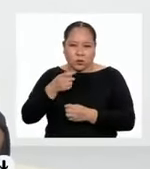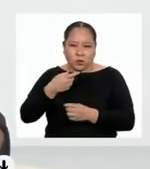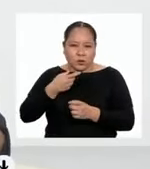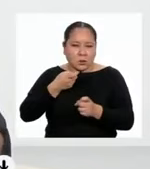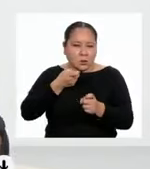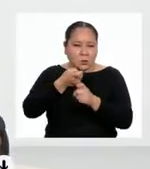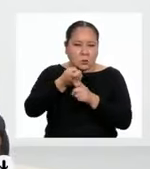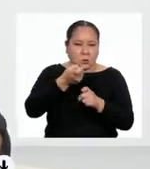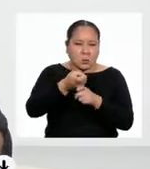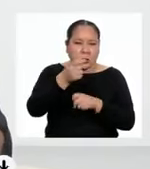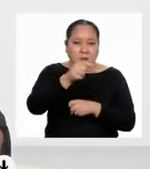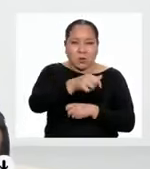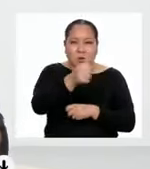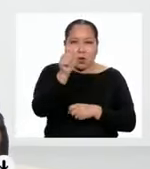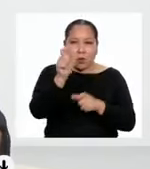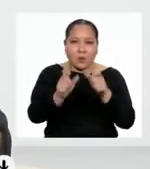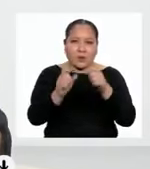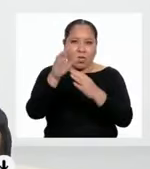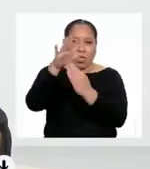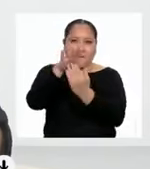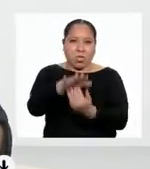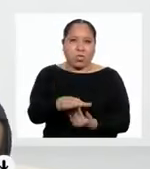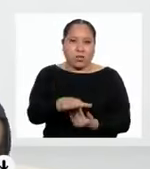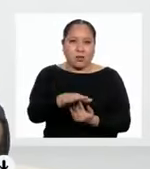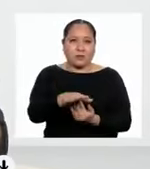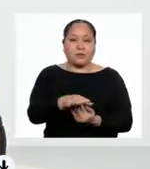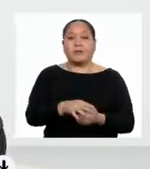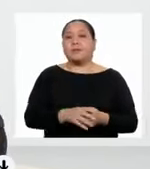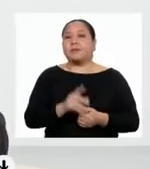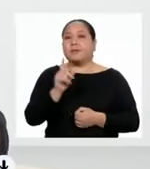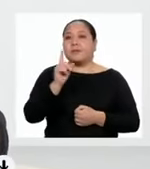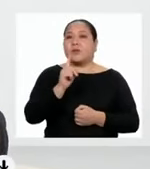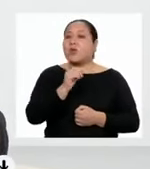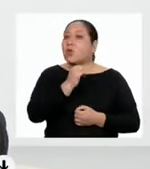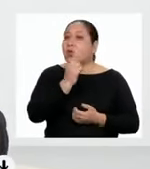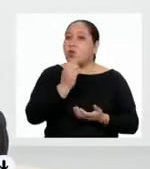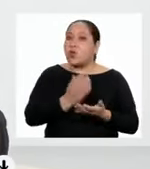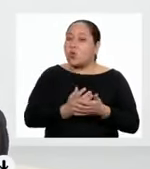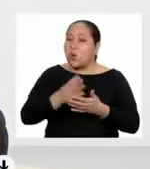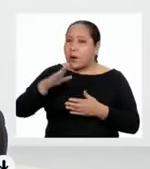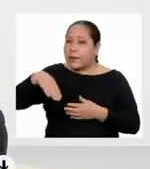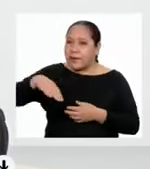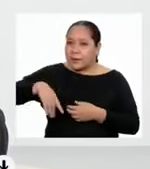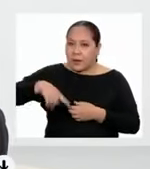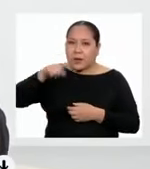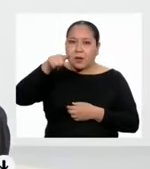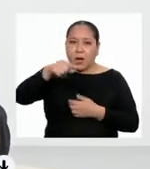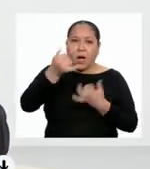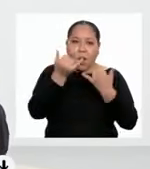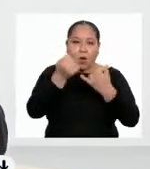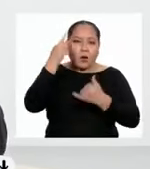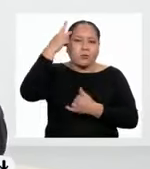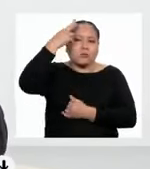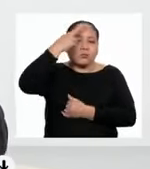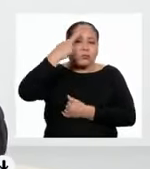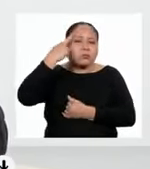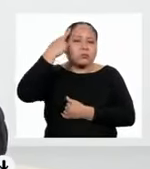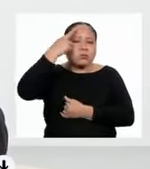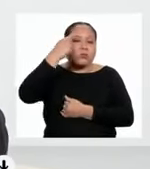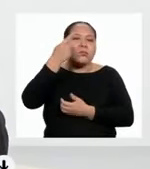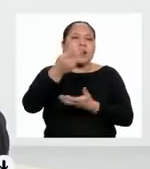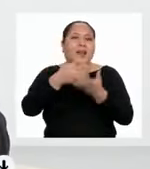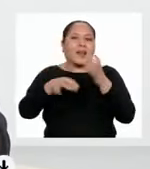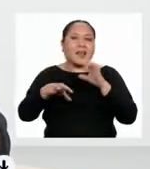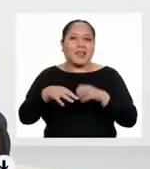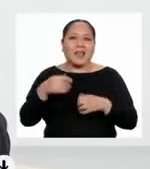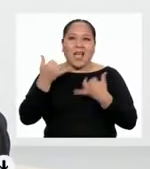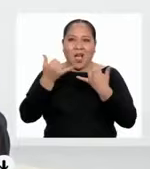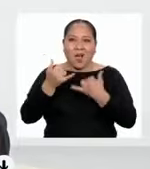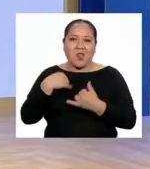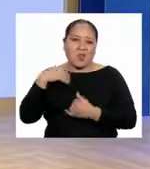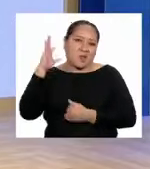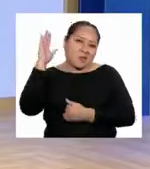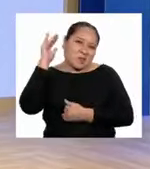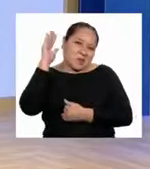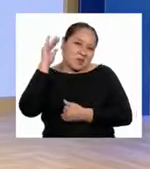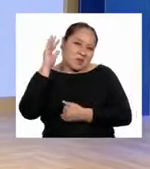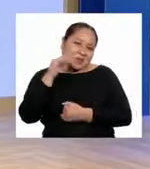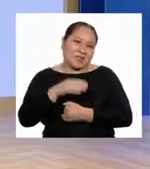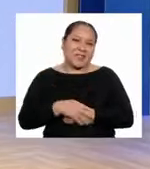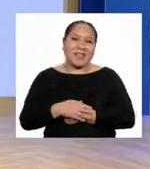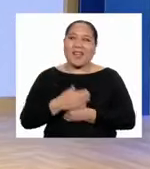nunca es tarde para recapacitar sobre nuestros actos. Bueno, me voy despidiendo.